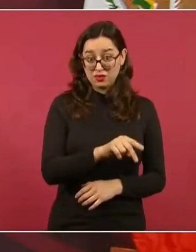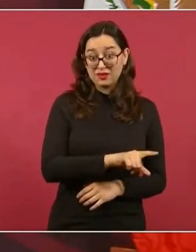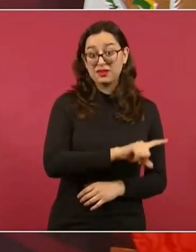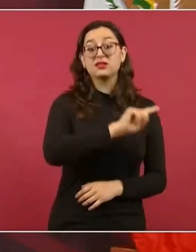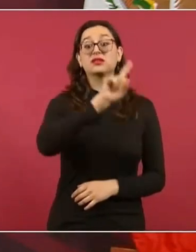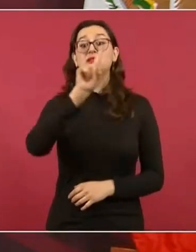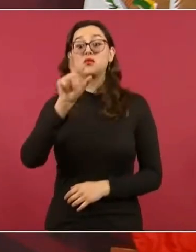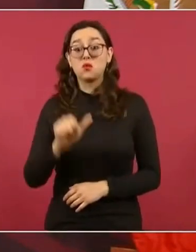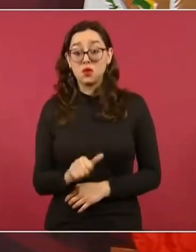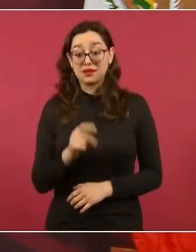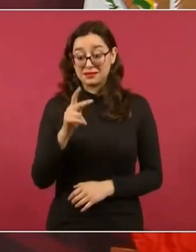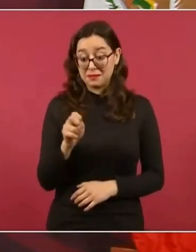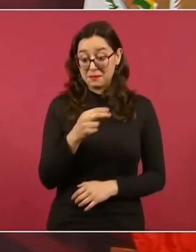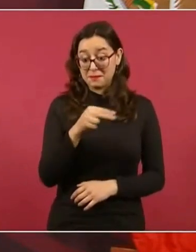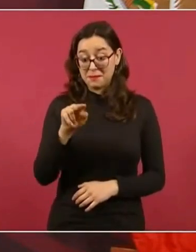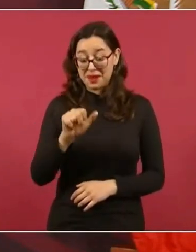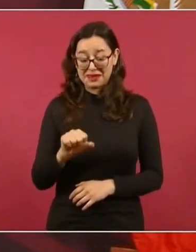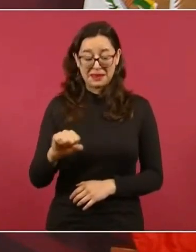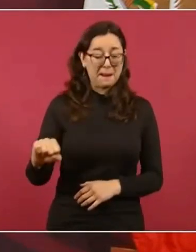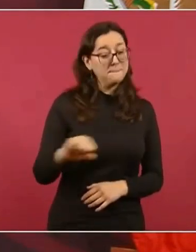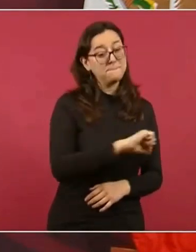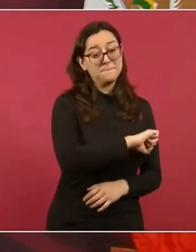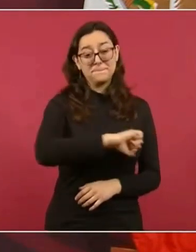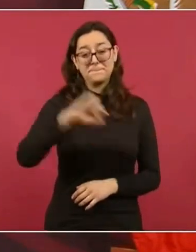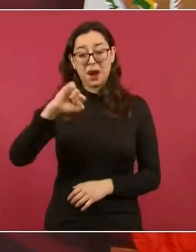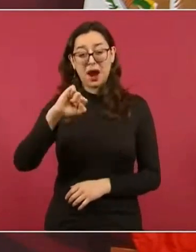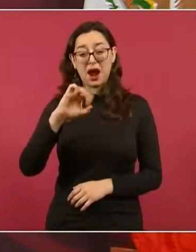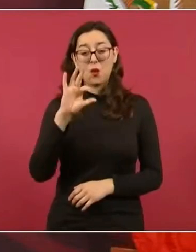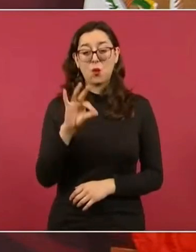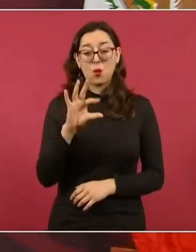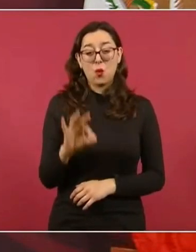48% más de aumento.